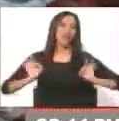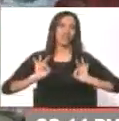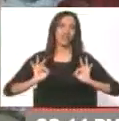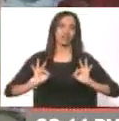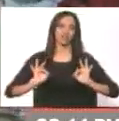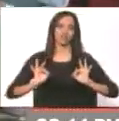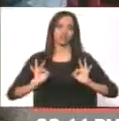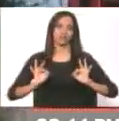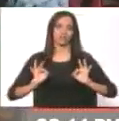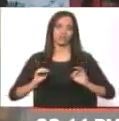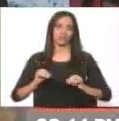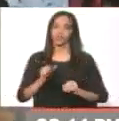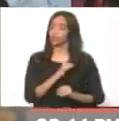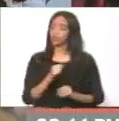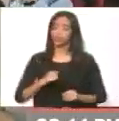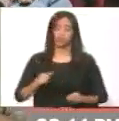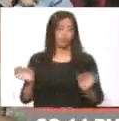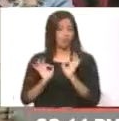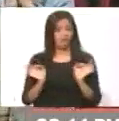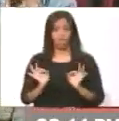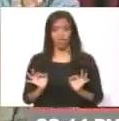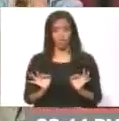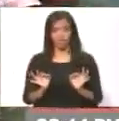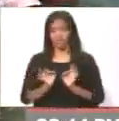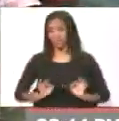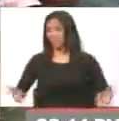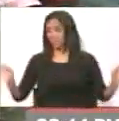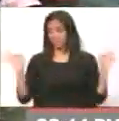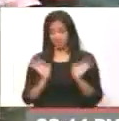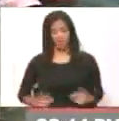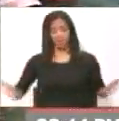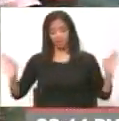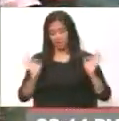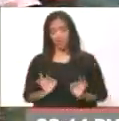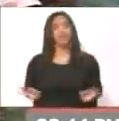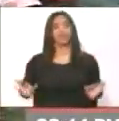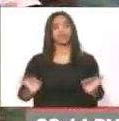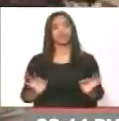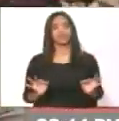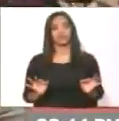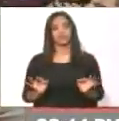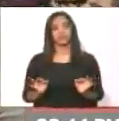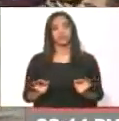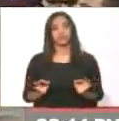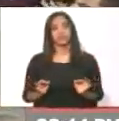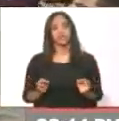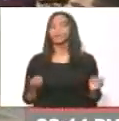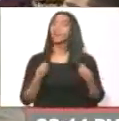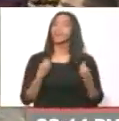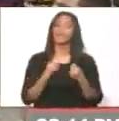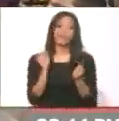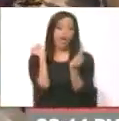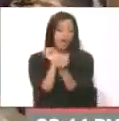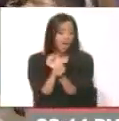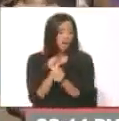No seremos nada. Nada. Ni nada. Y para vivir esclavizado,